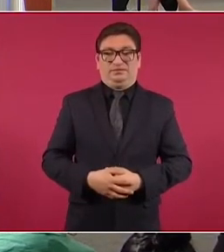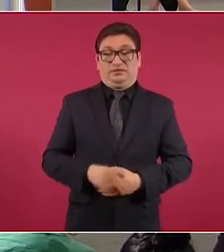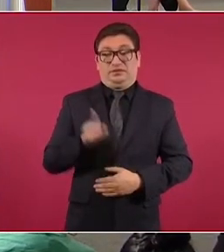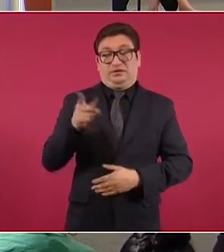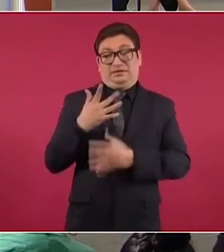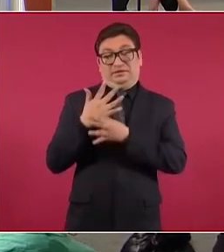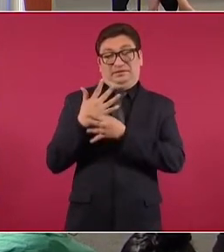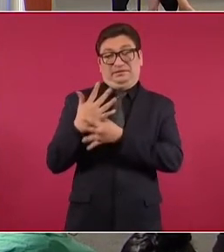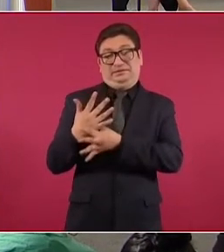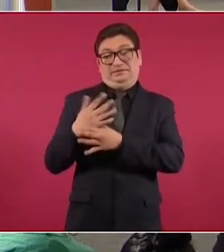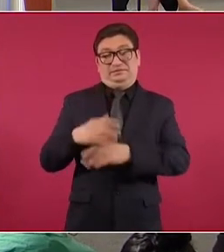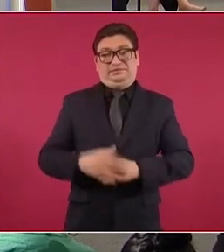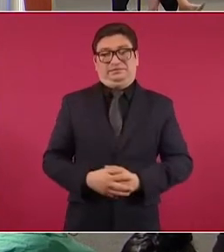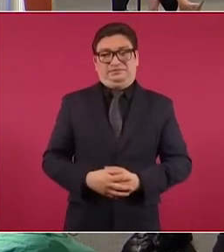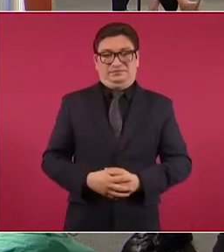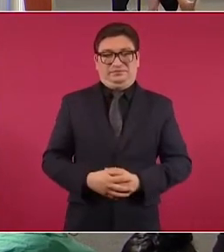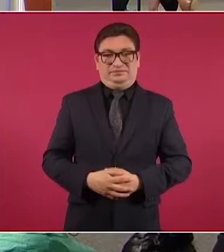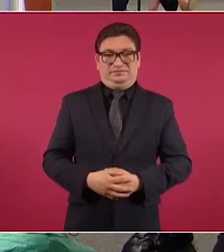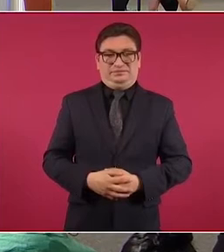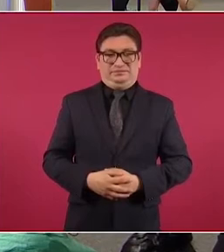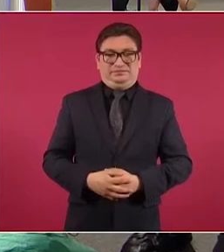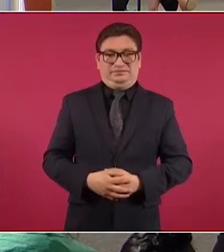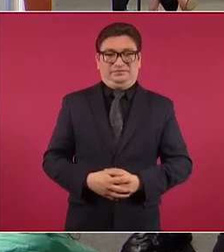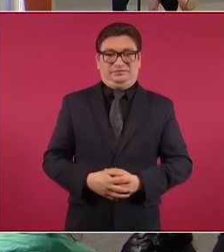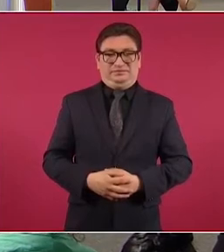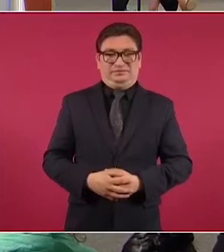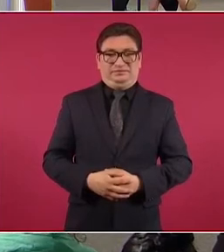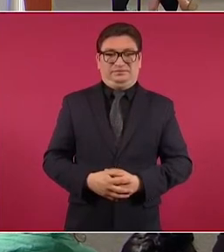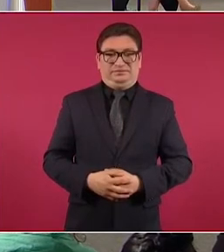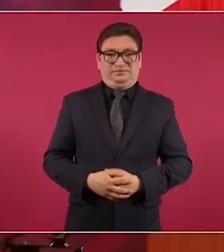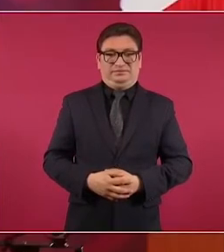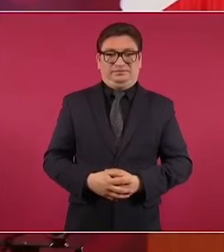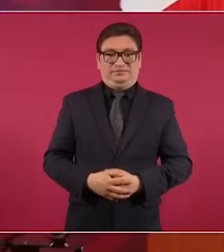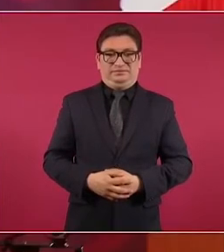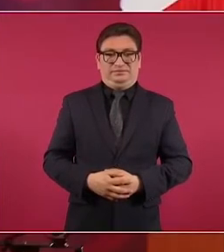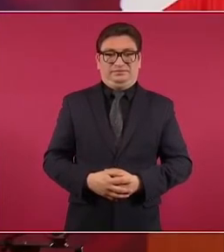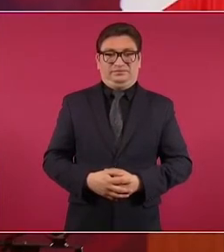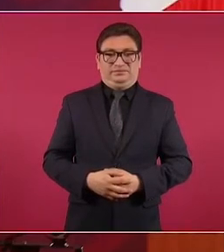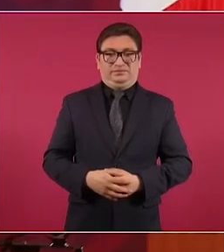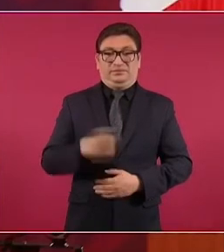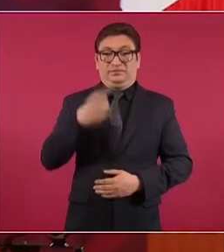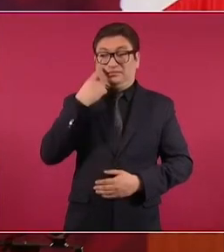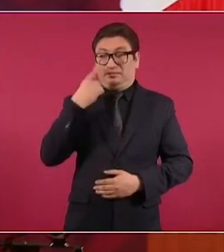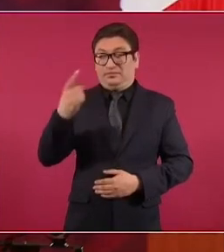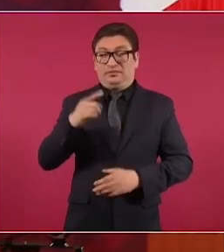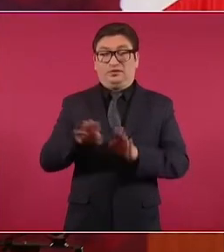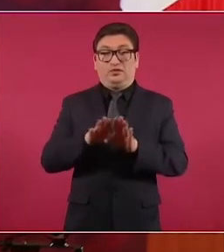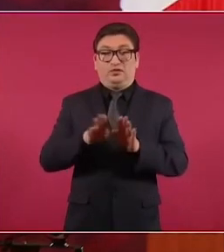y dice… ponle porque cómo se mueve el tren.